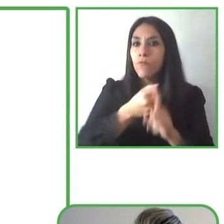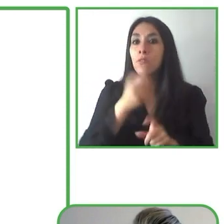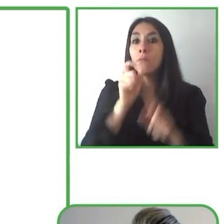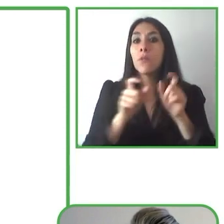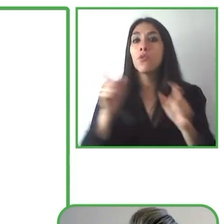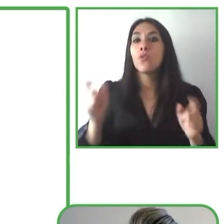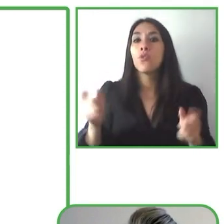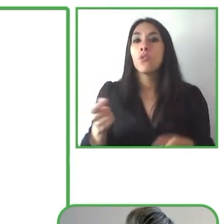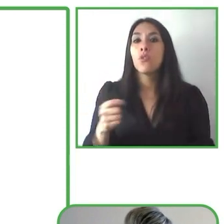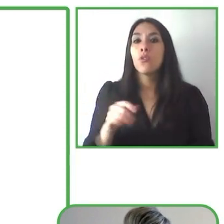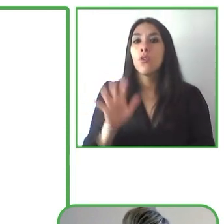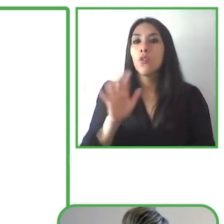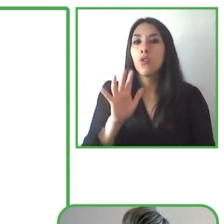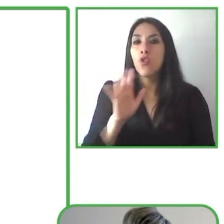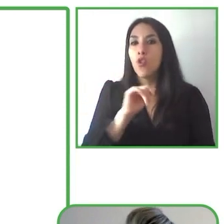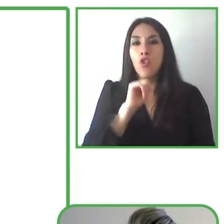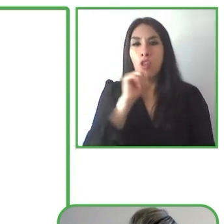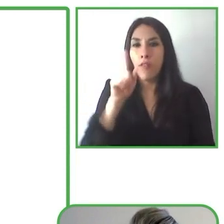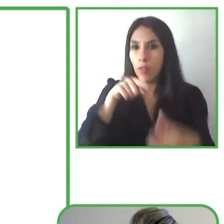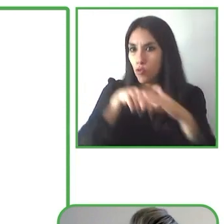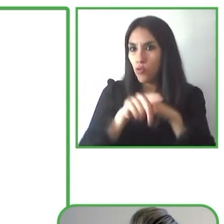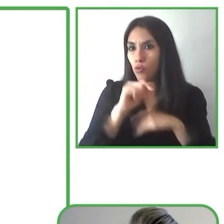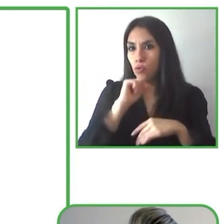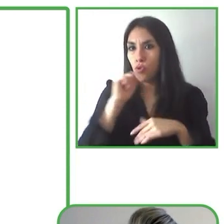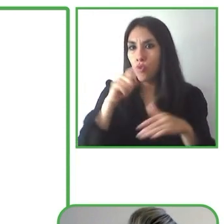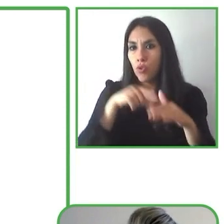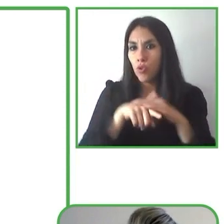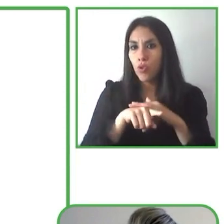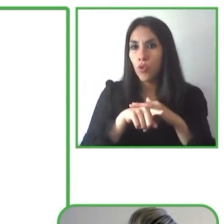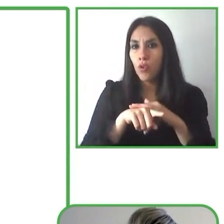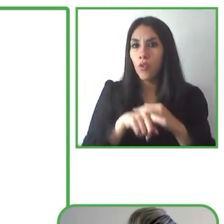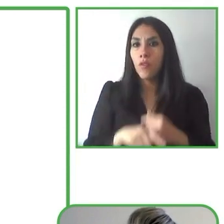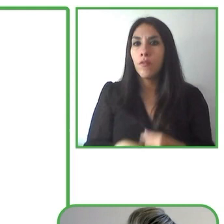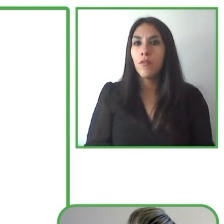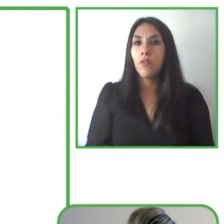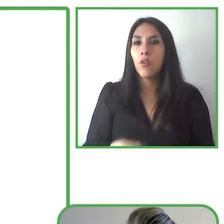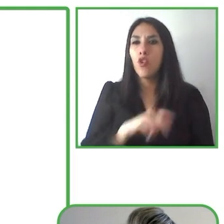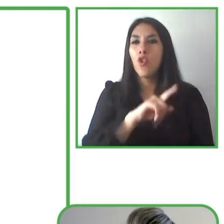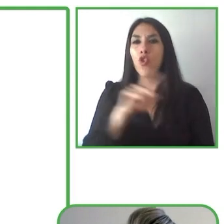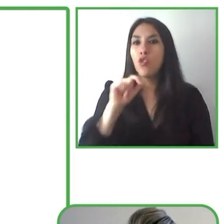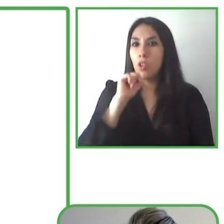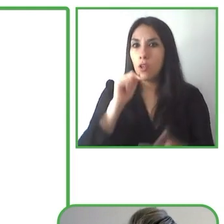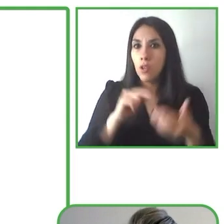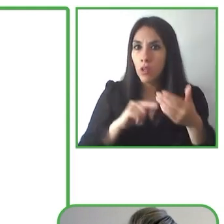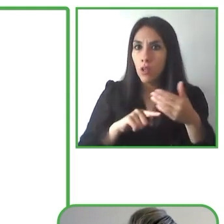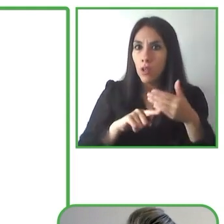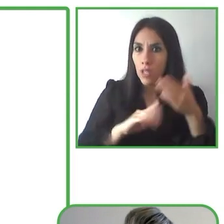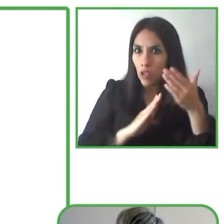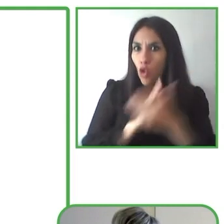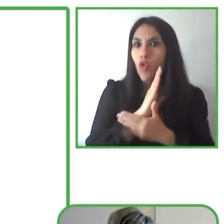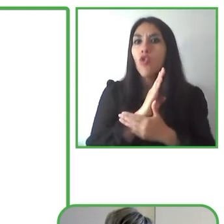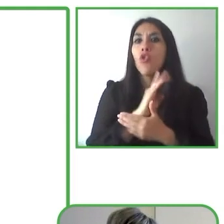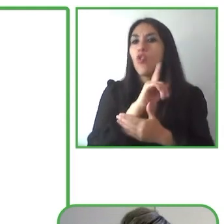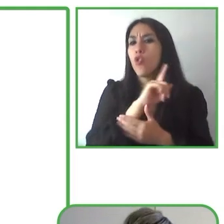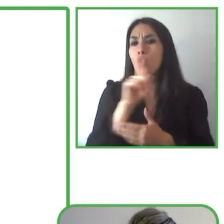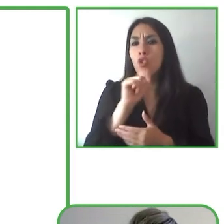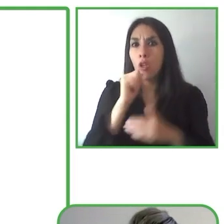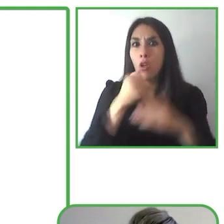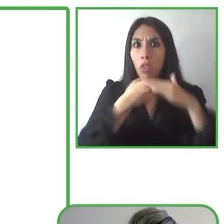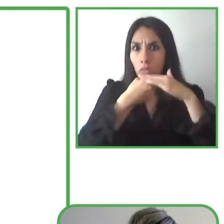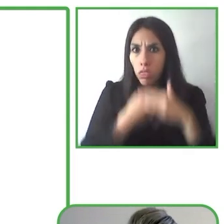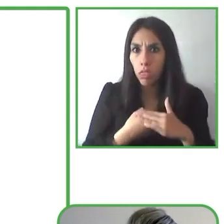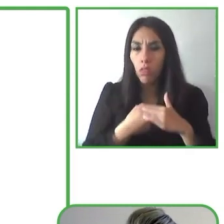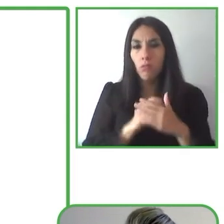tipo de discriminación basada en desigualdades y diferencias. La segunda